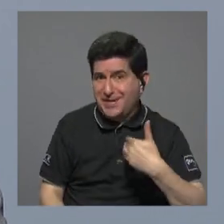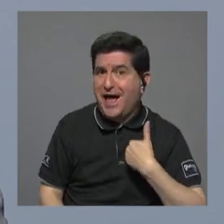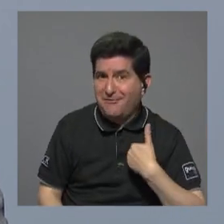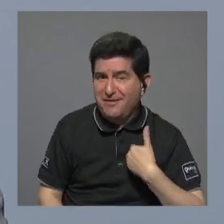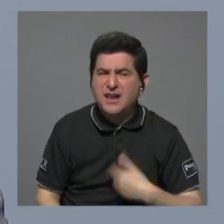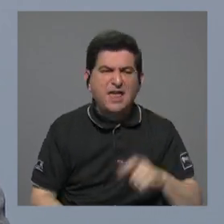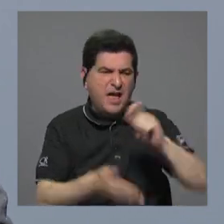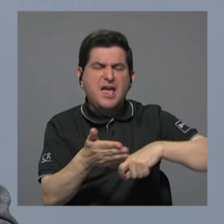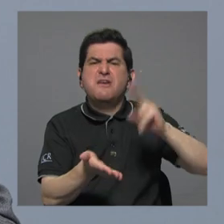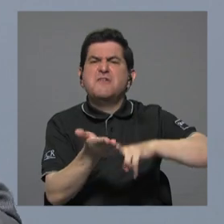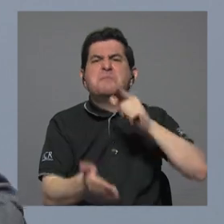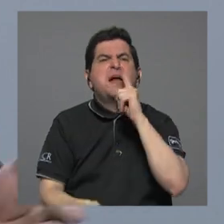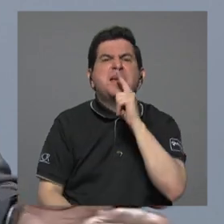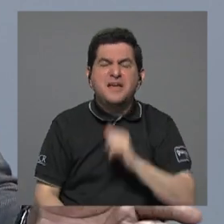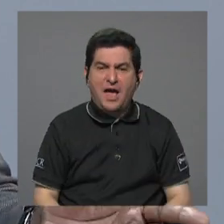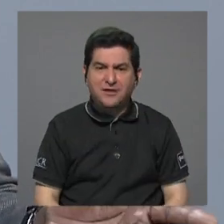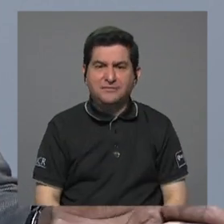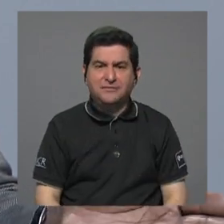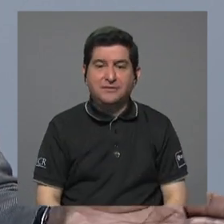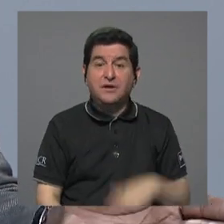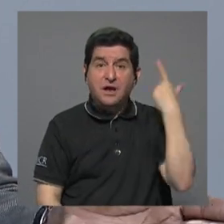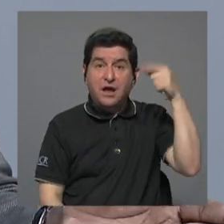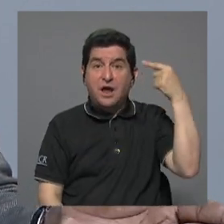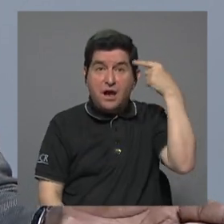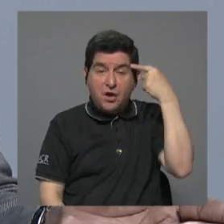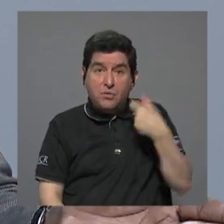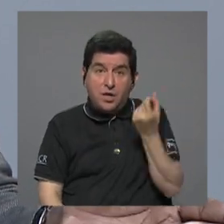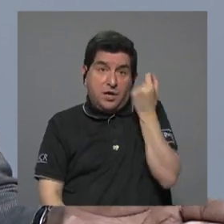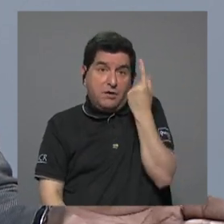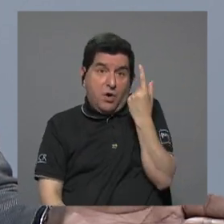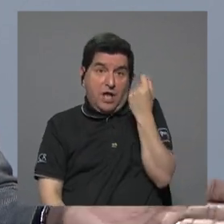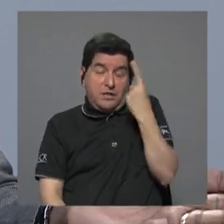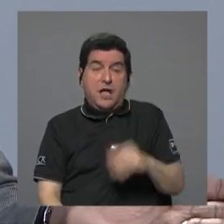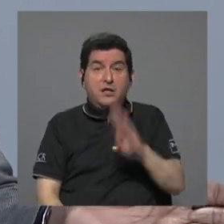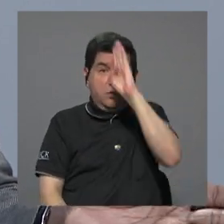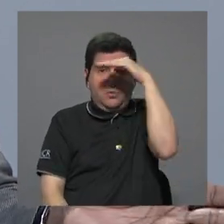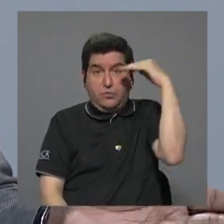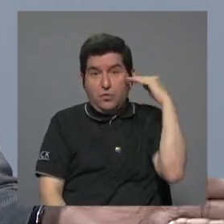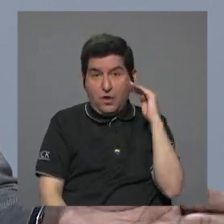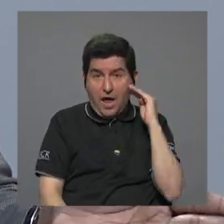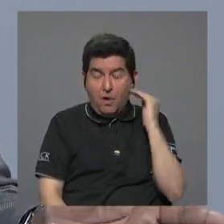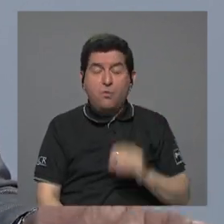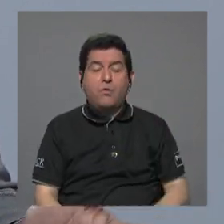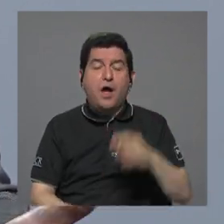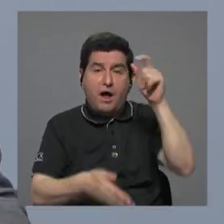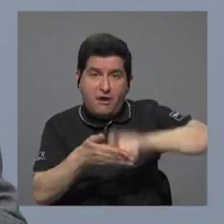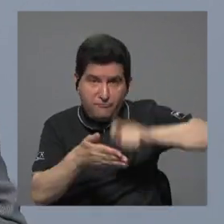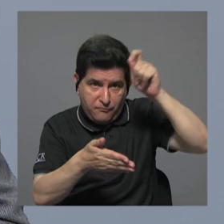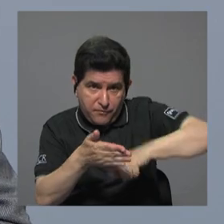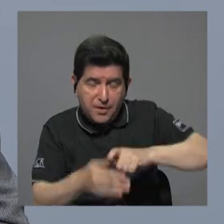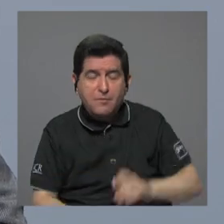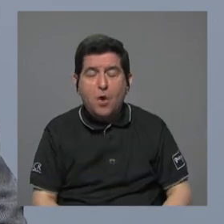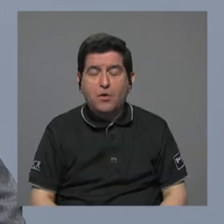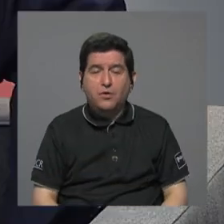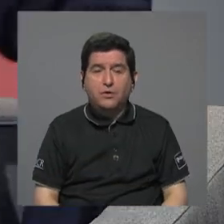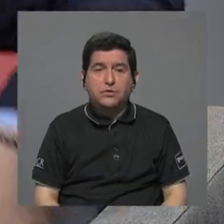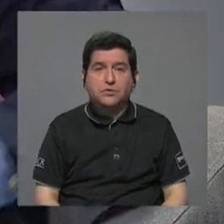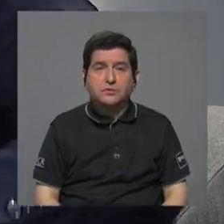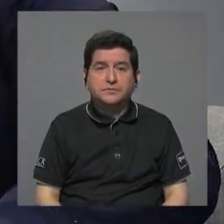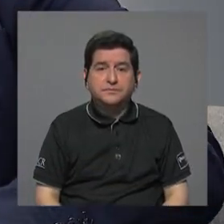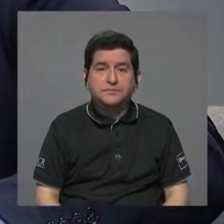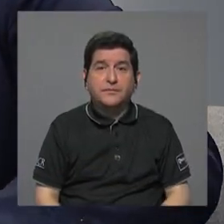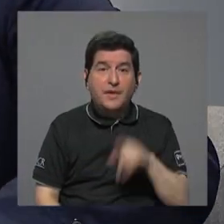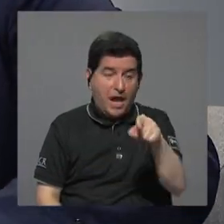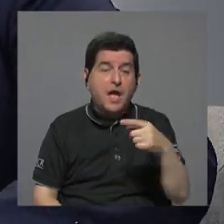son los firmantes del contrato en el gobierno entiendo que doña Laura Chinchilla se firmó el contrato y entonces